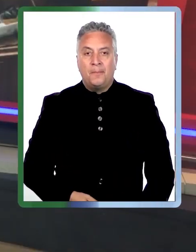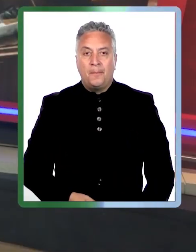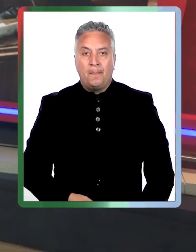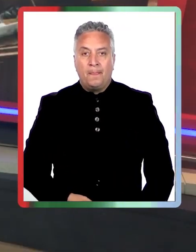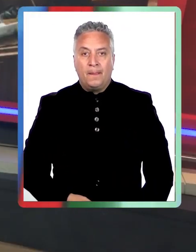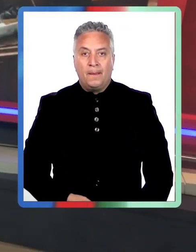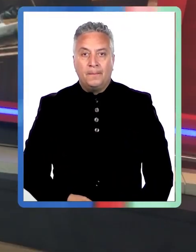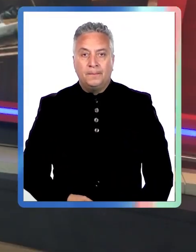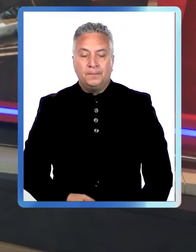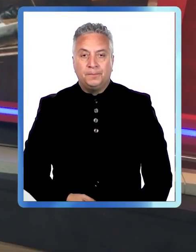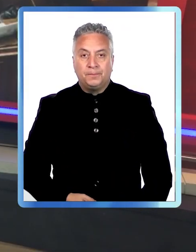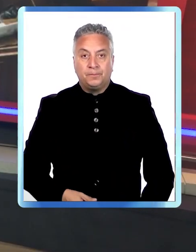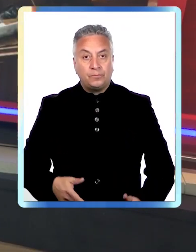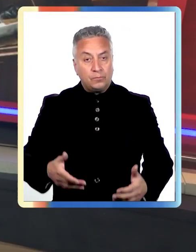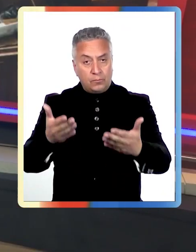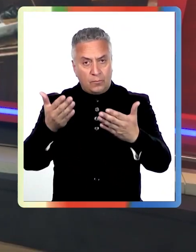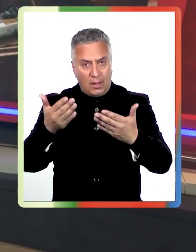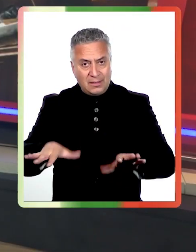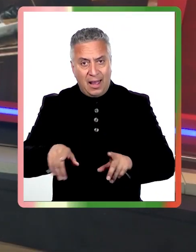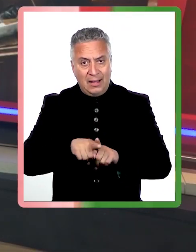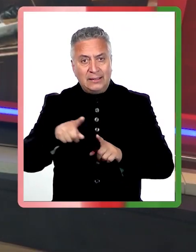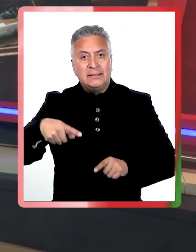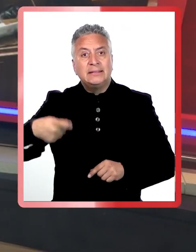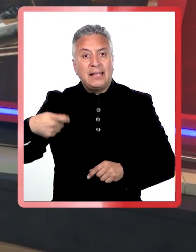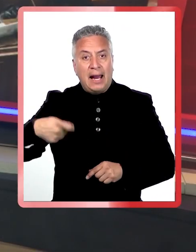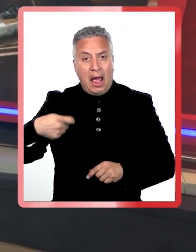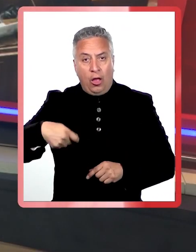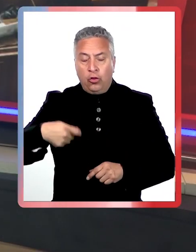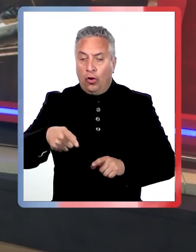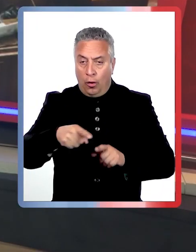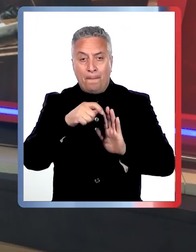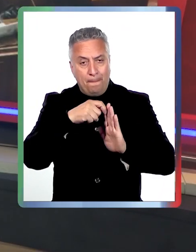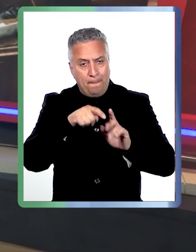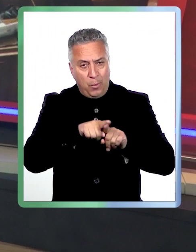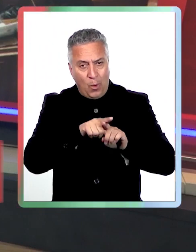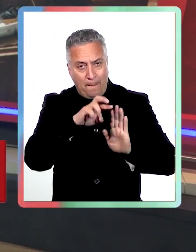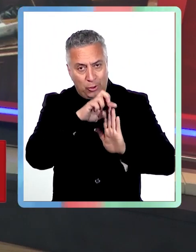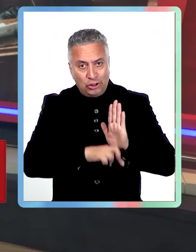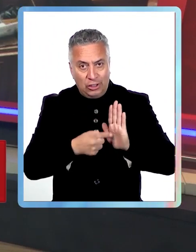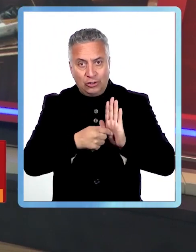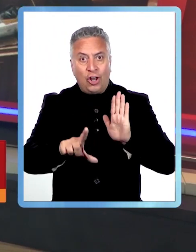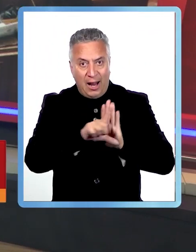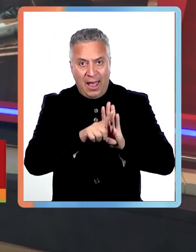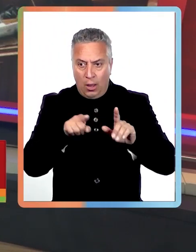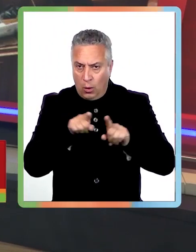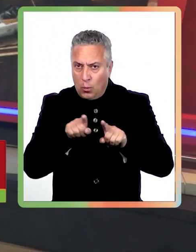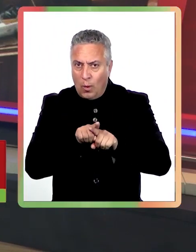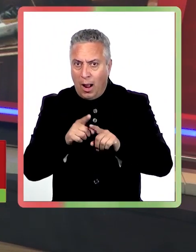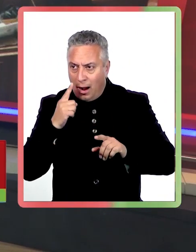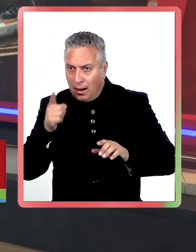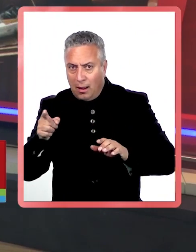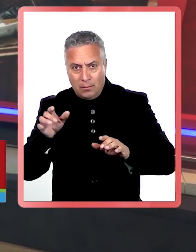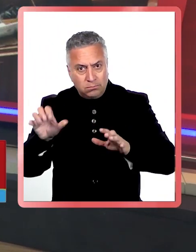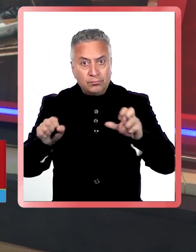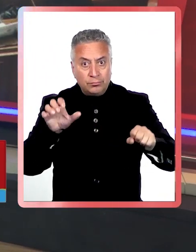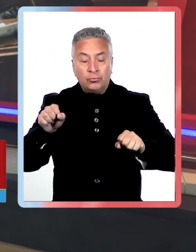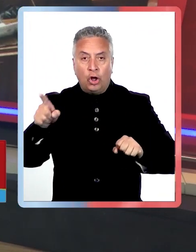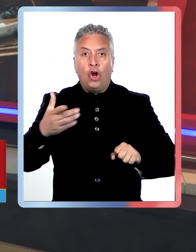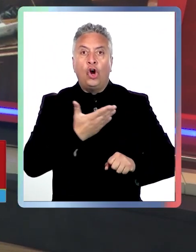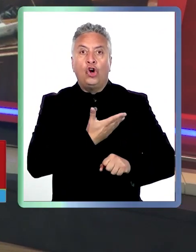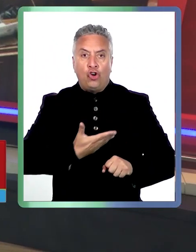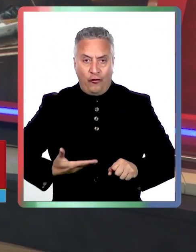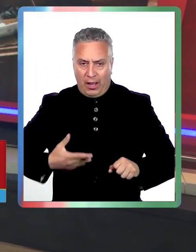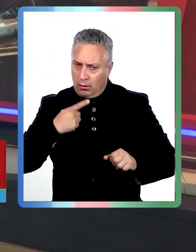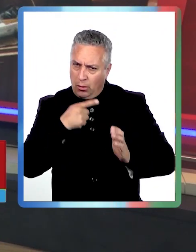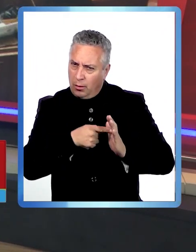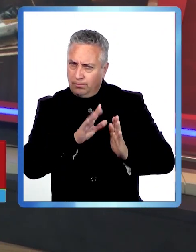Luego de que el Senado aprobara el proyecto de ley que apunta a combatir las usurpaciones, el gobierno anunció un veto presidencial a la iniciativa, por